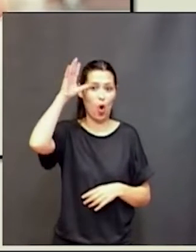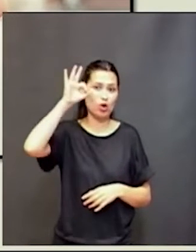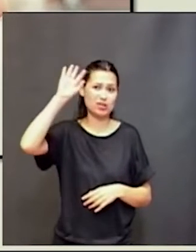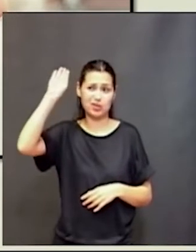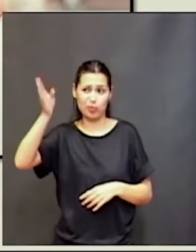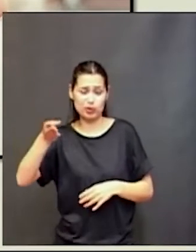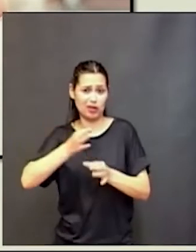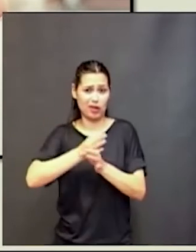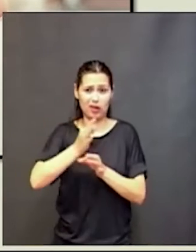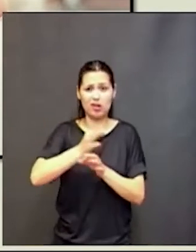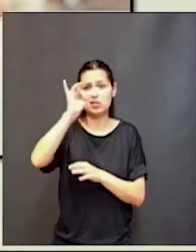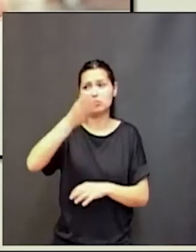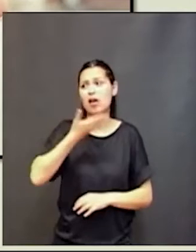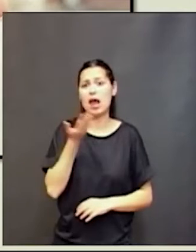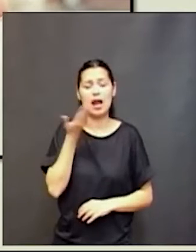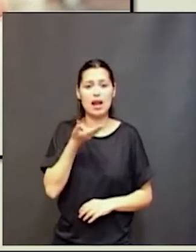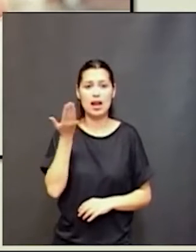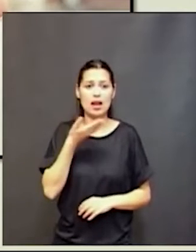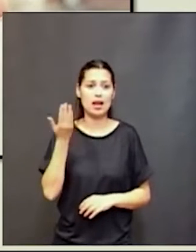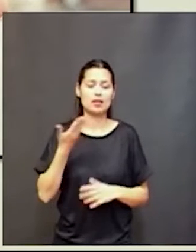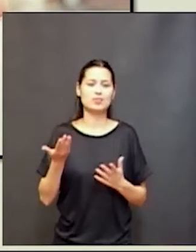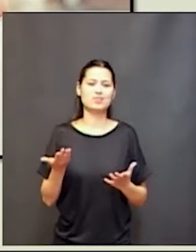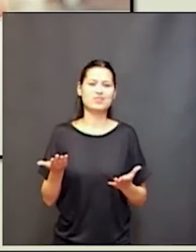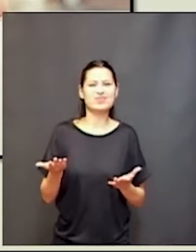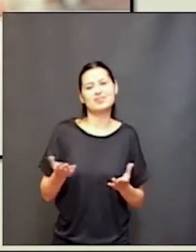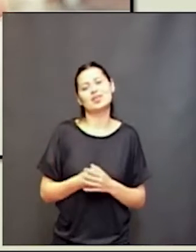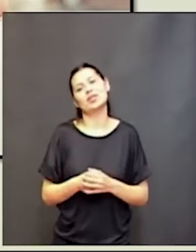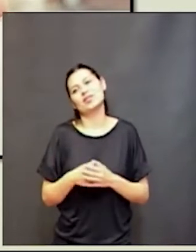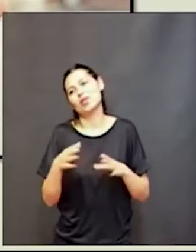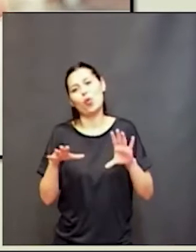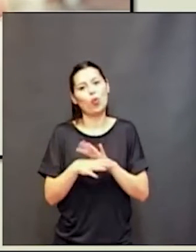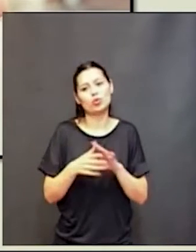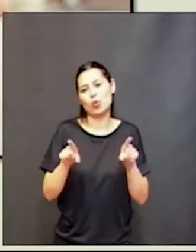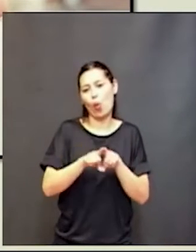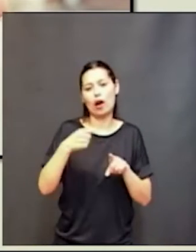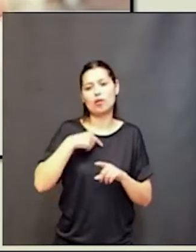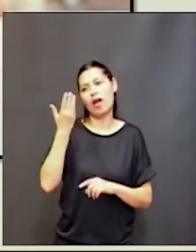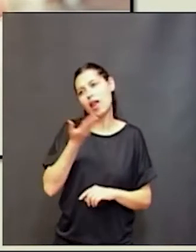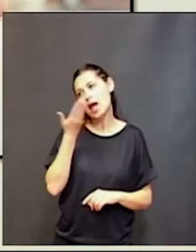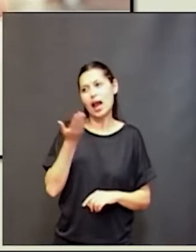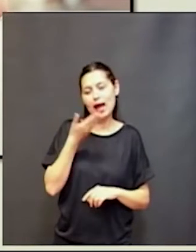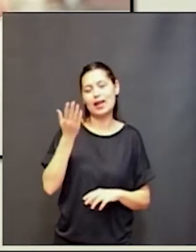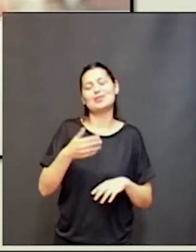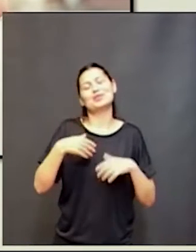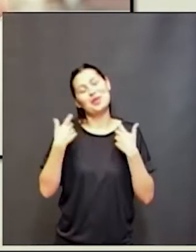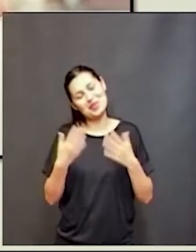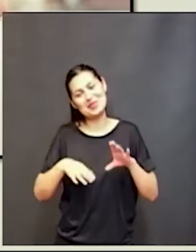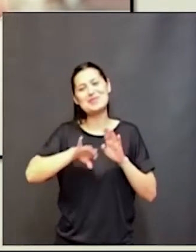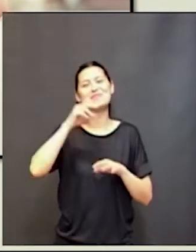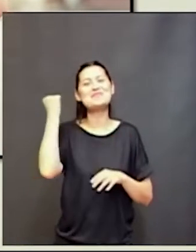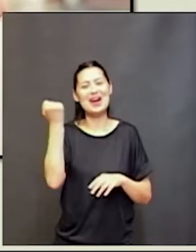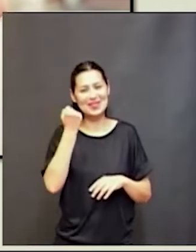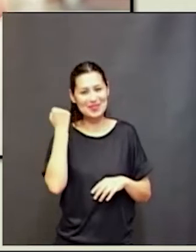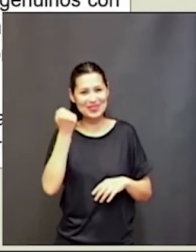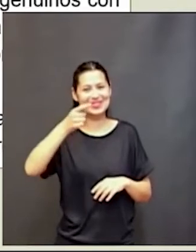es muy difícil de interactuar en un taller práctico con tantas personas, pero lo importante es que ustedes puedan tomar estos conceptos y llevarlos a